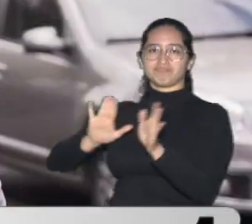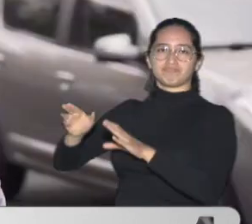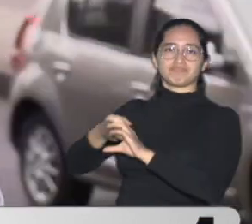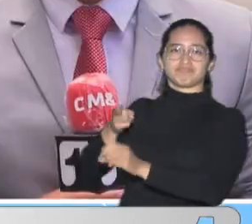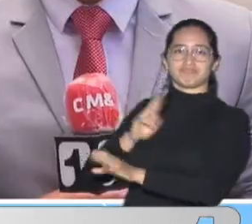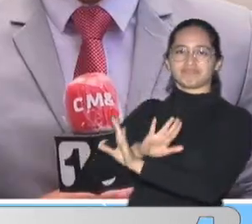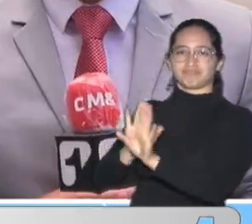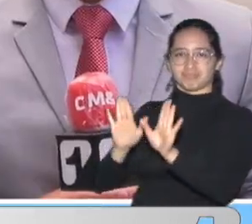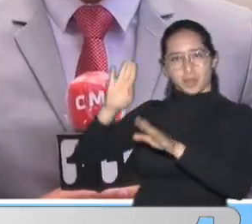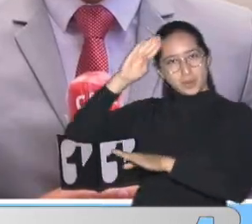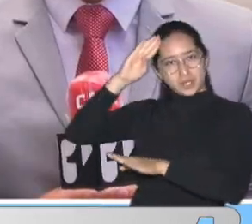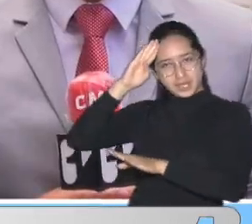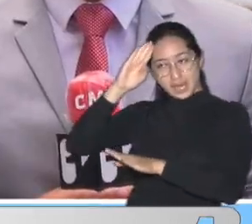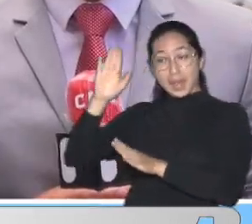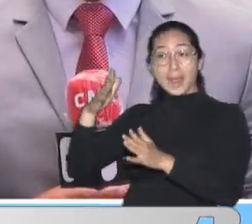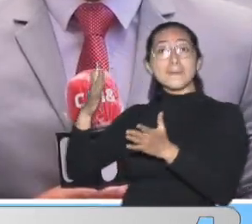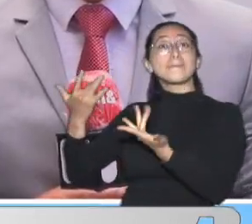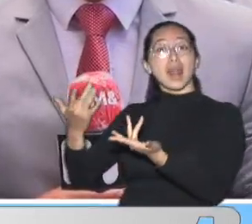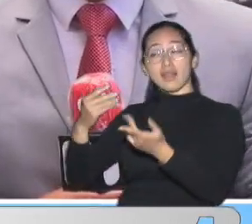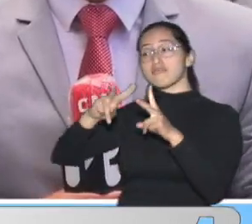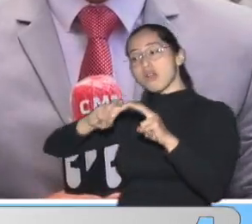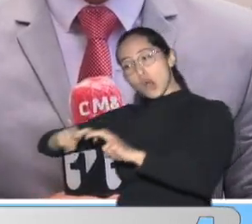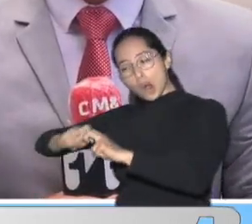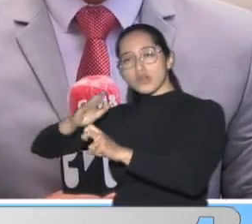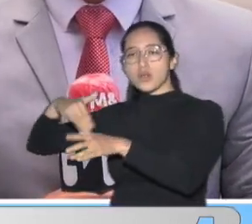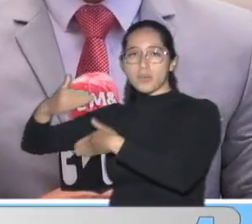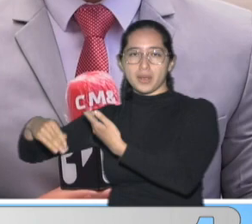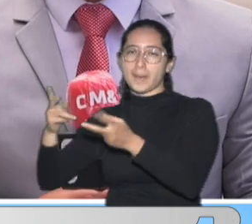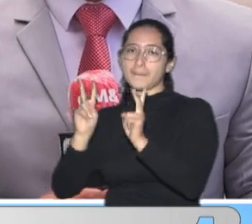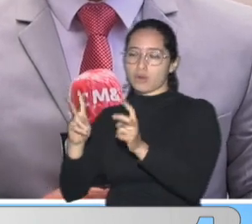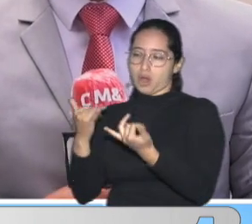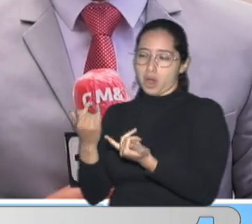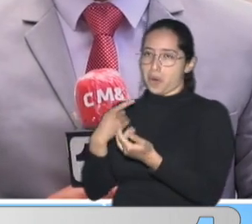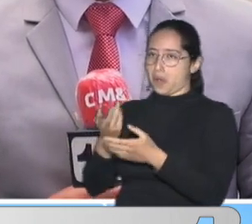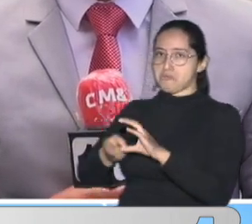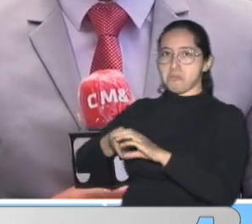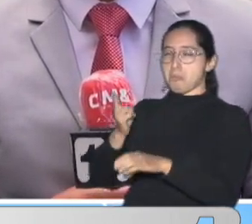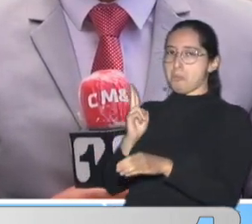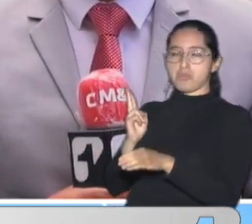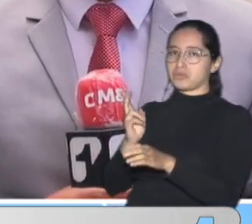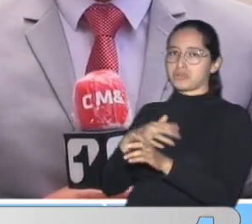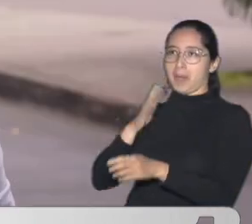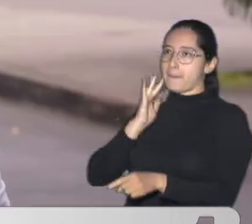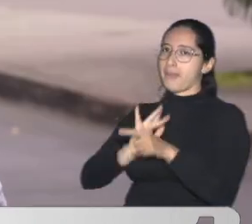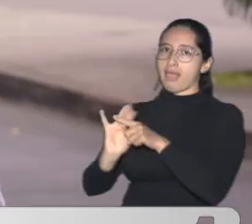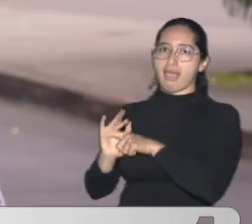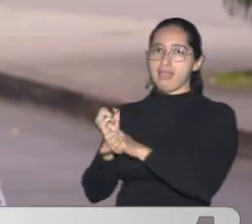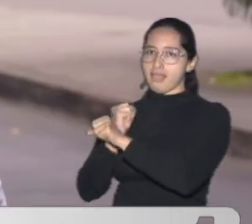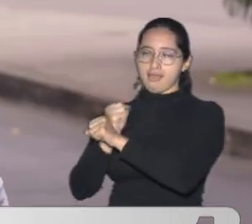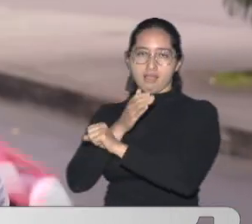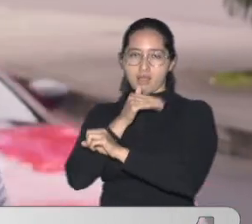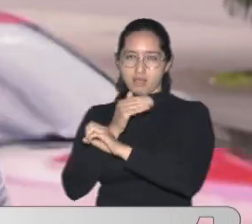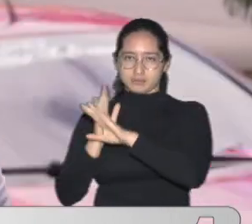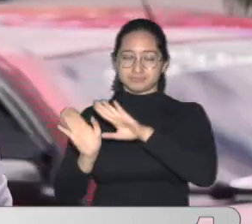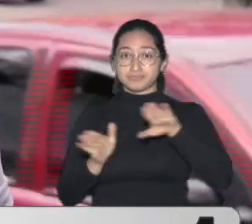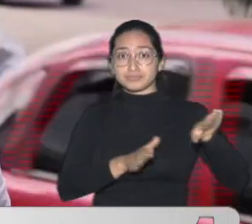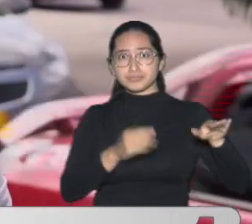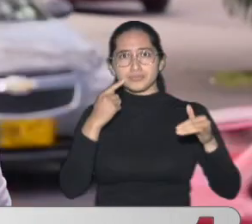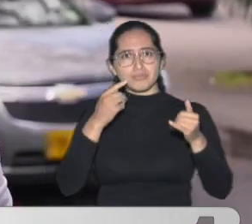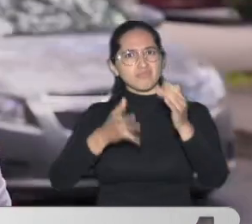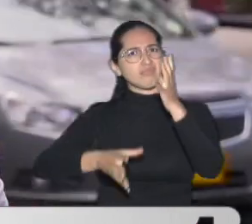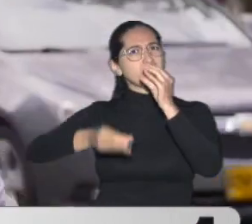De Kennedy En un barrio Conocido como Estados Unidos Y hablamos de otra Importante noticia Porque en el municipio De Soacha